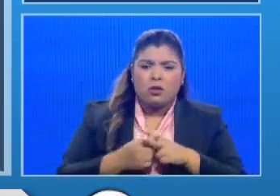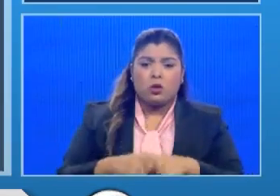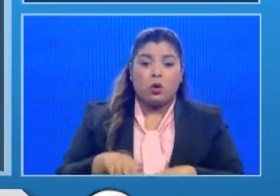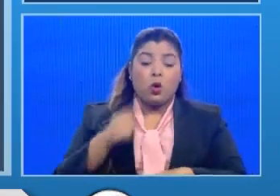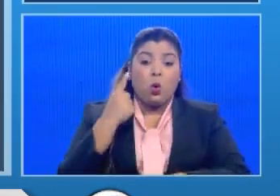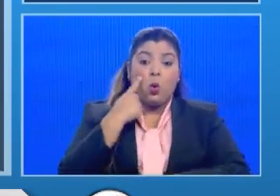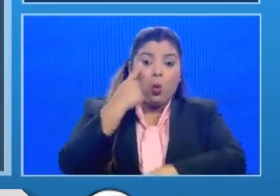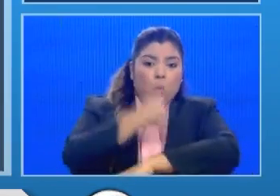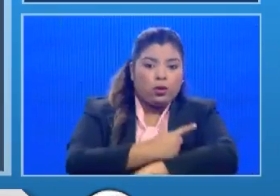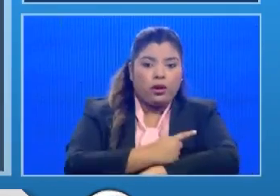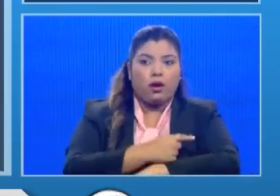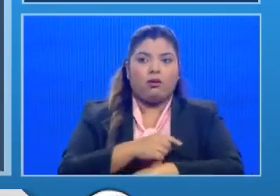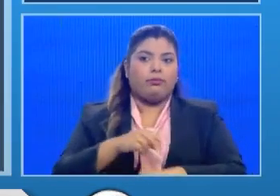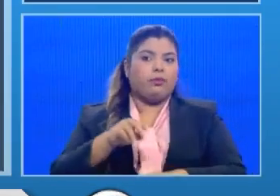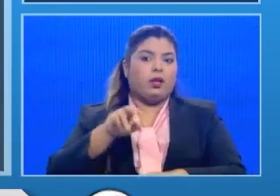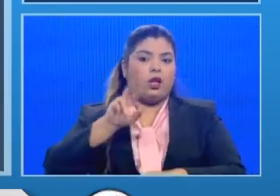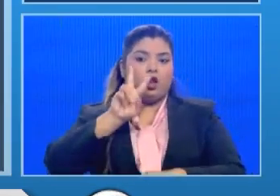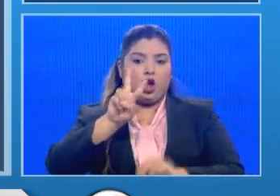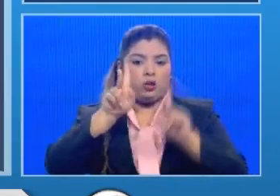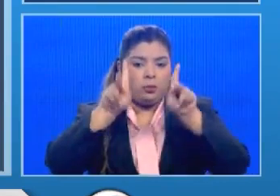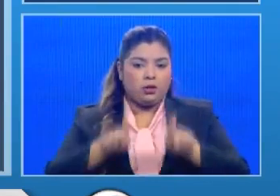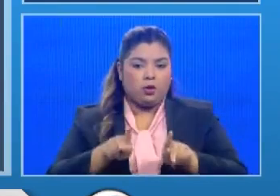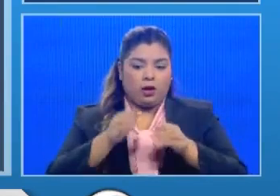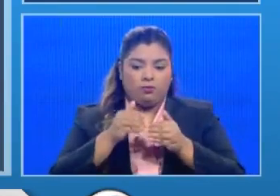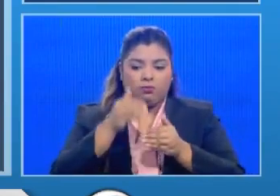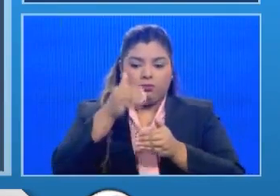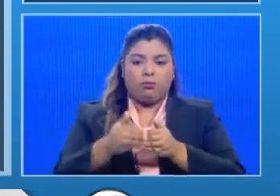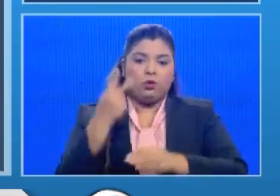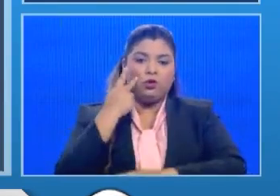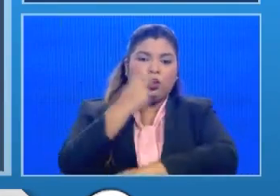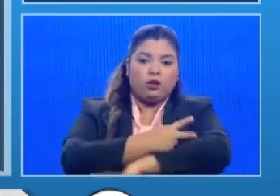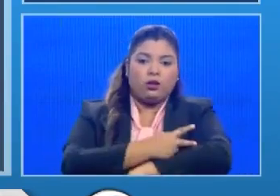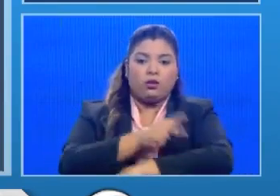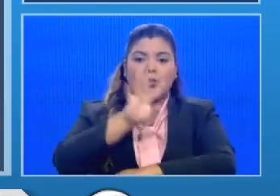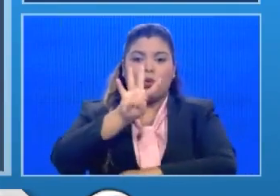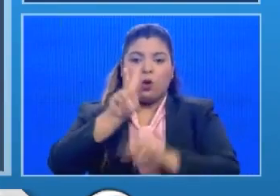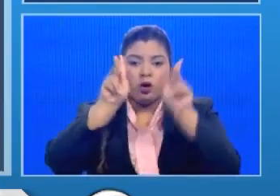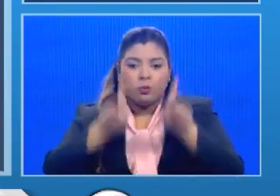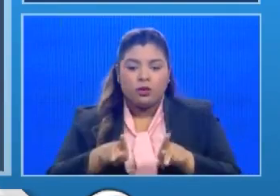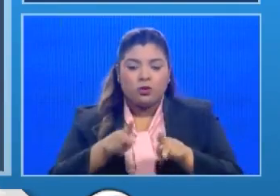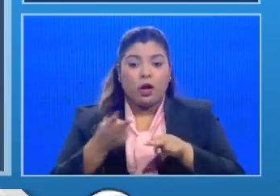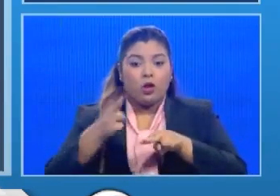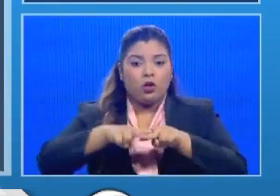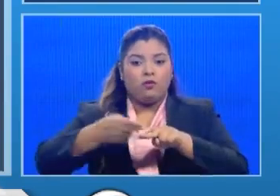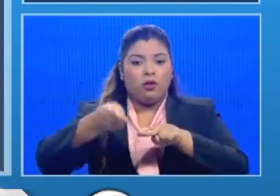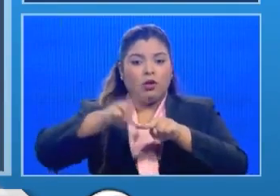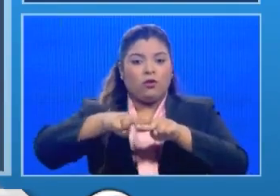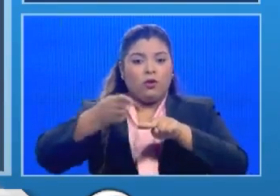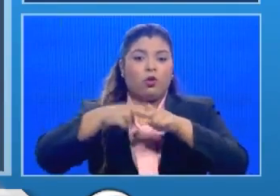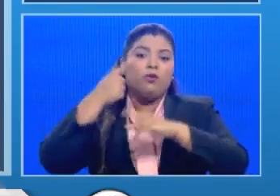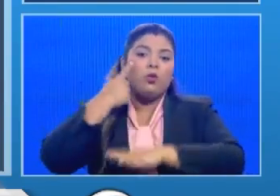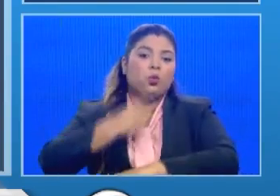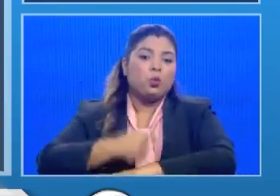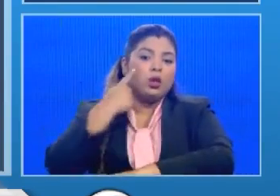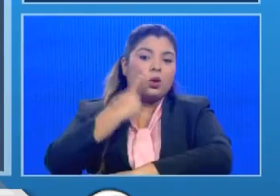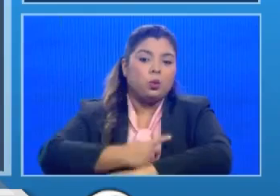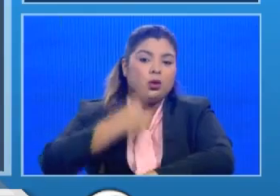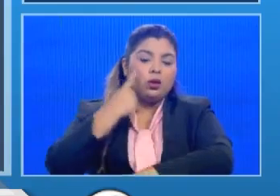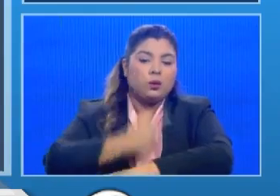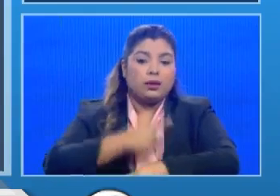tres días. Posteriormente, luego de que se inició las medidas de supresión, es decir, de la cuarentena,